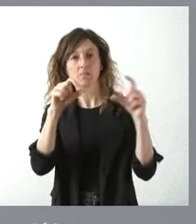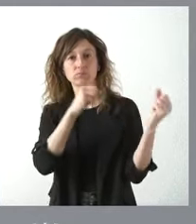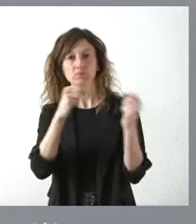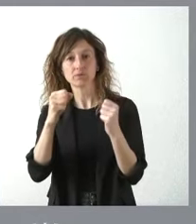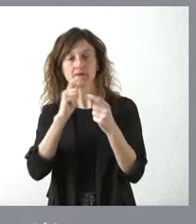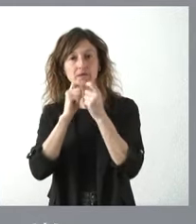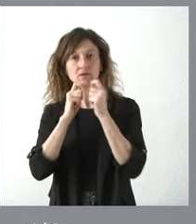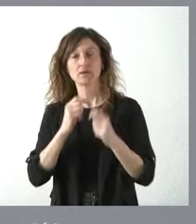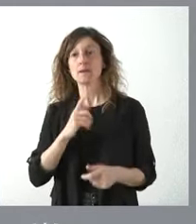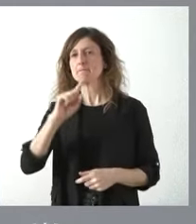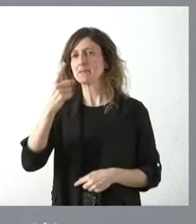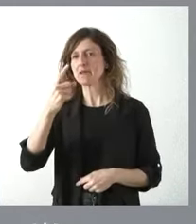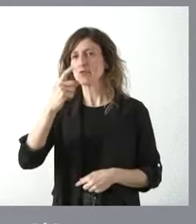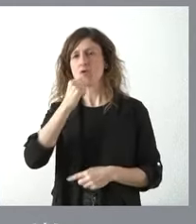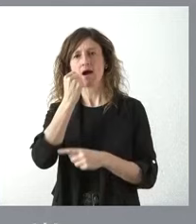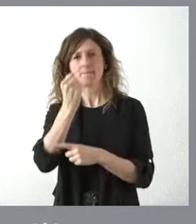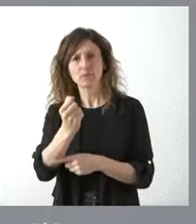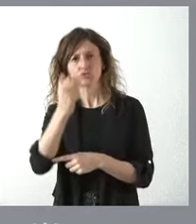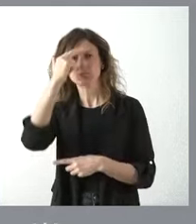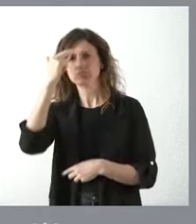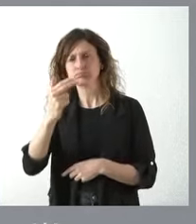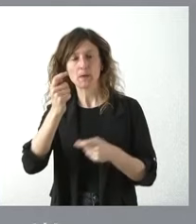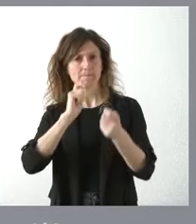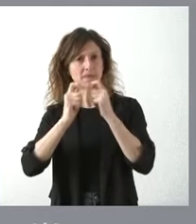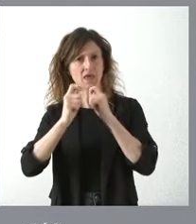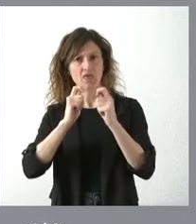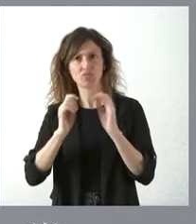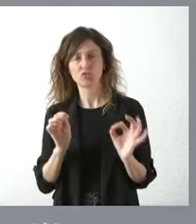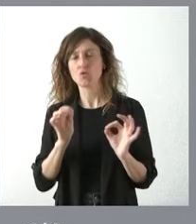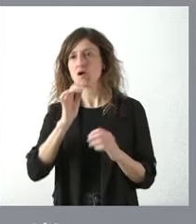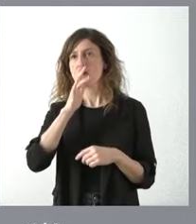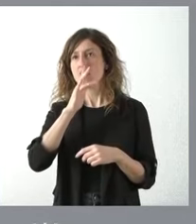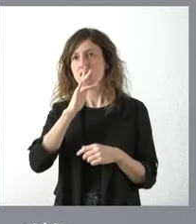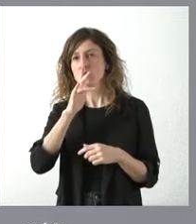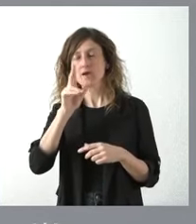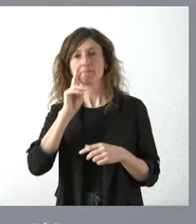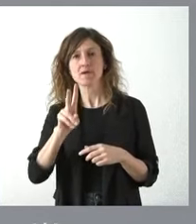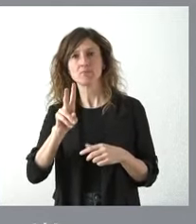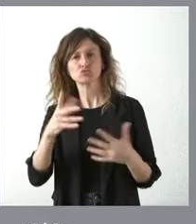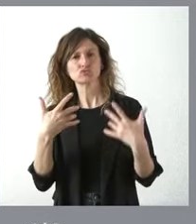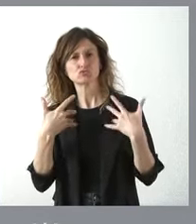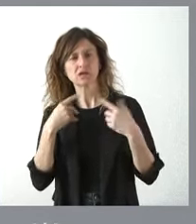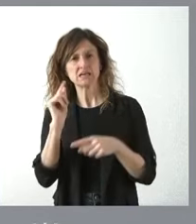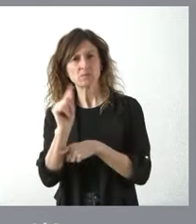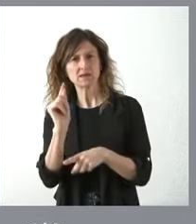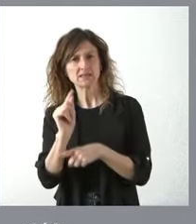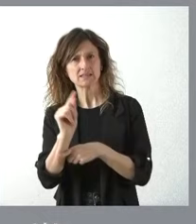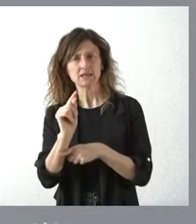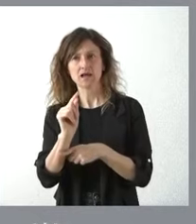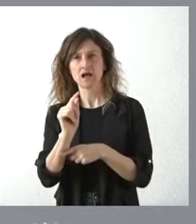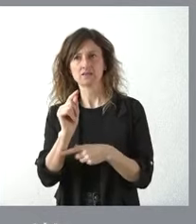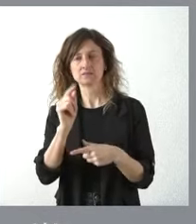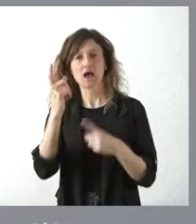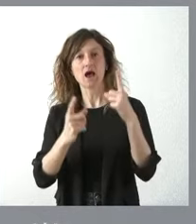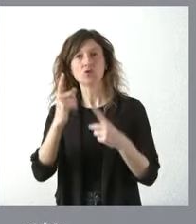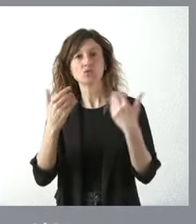nuestro respeto y nuestro apoyo absoluto a los medios de comunicación que en este momento están sufriendo tantas críticas por parte de